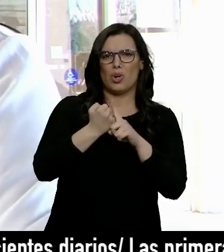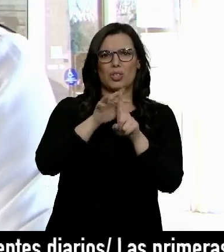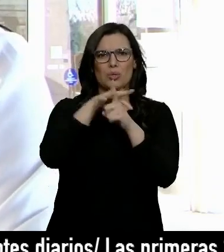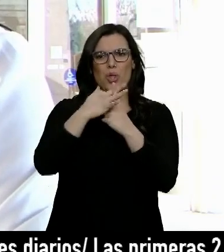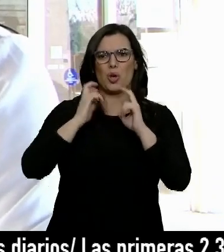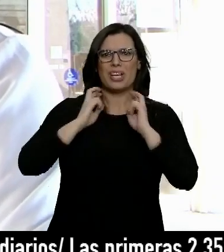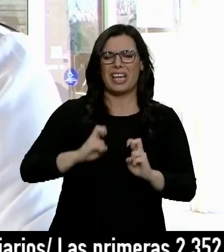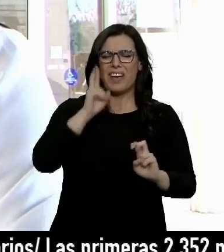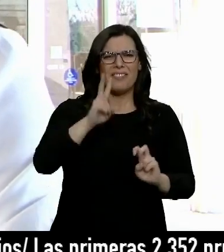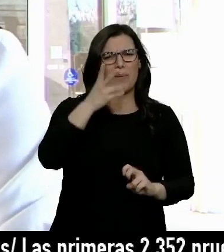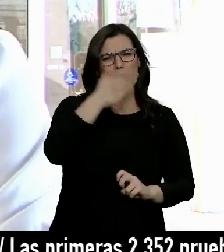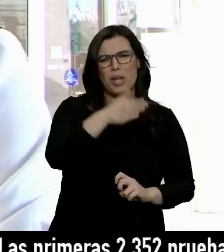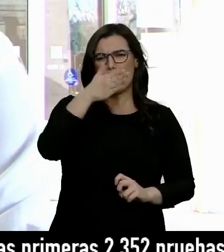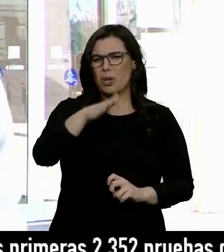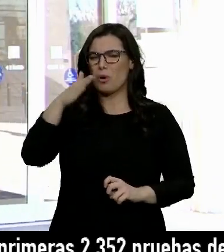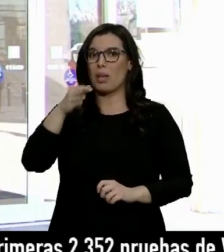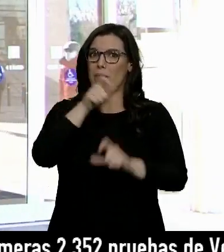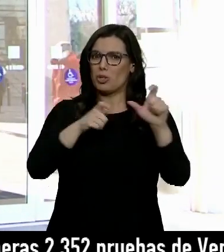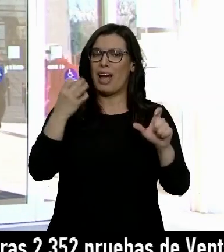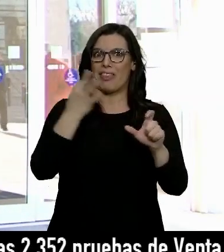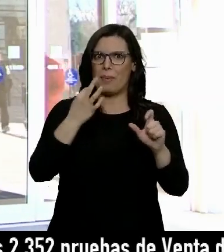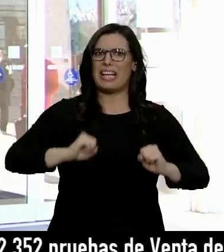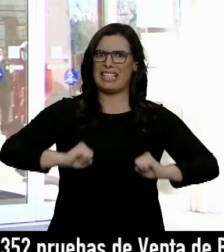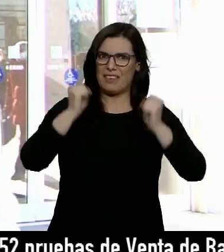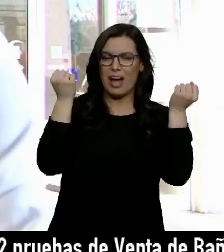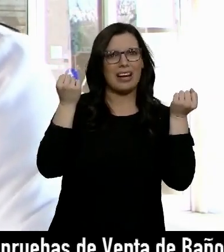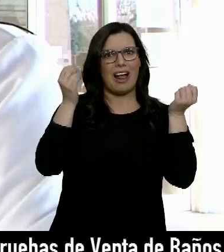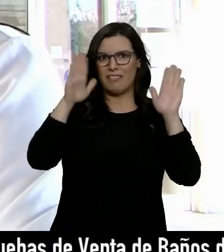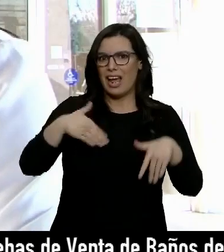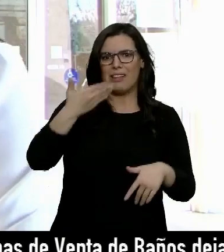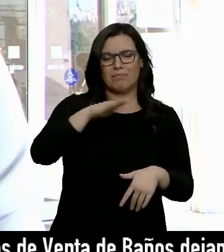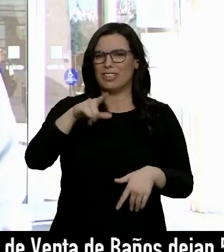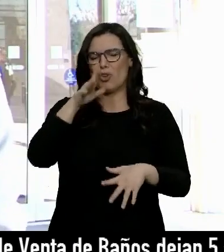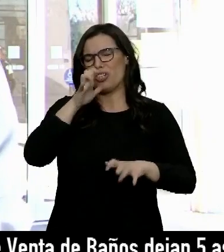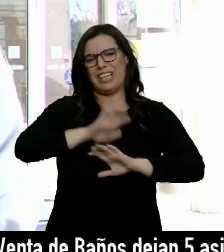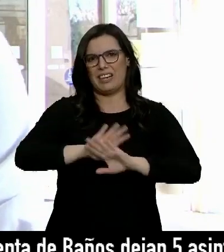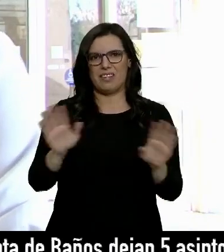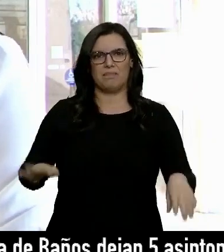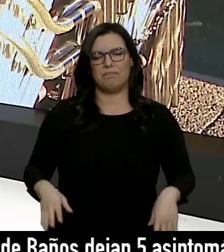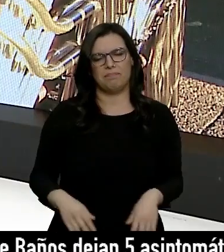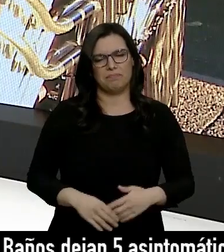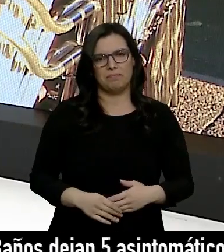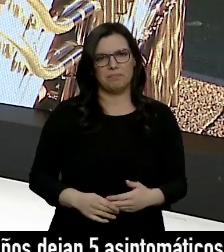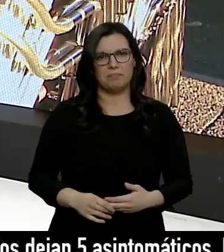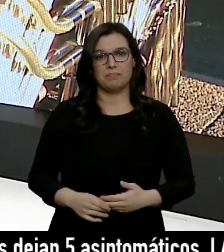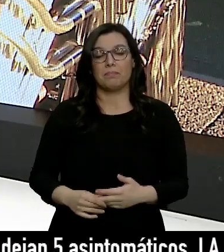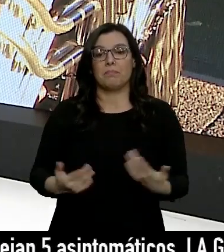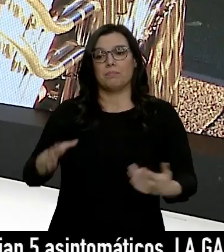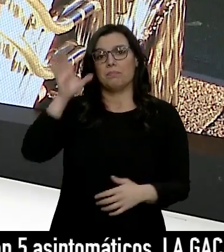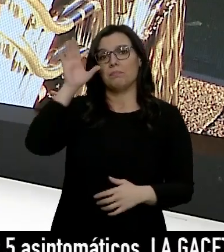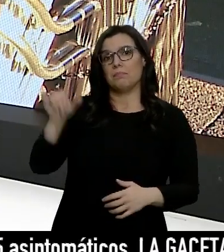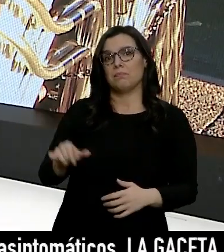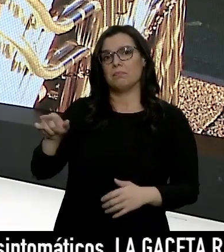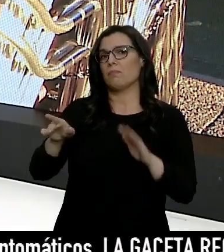viendo morir mucha gente que no debería haber muerto, que eso es lo que hace esto terrible. Bueno, pues así